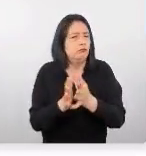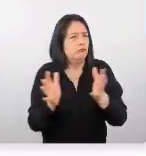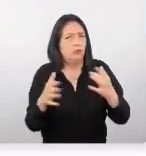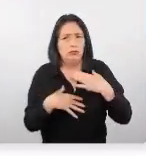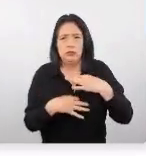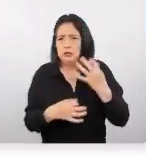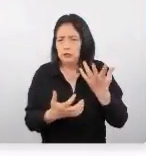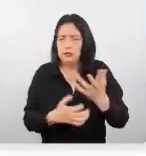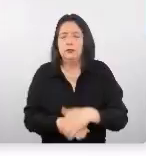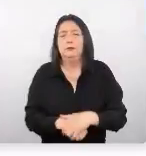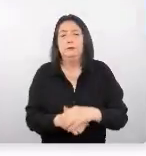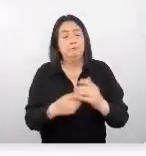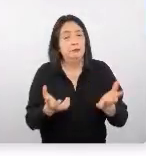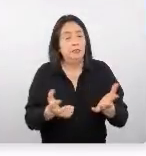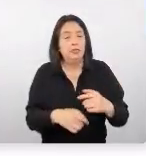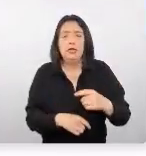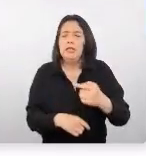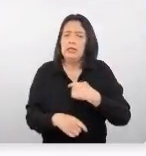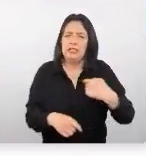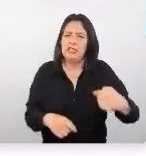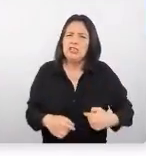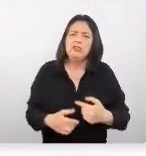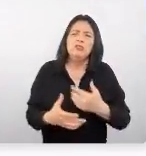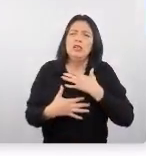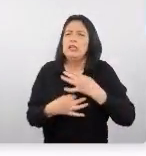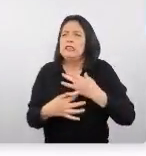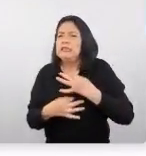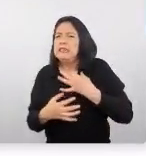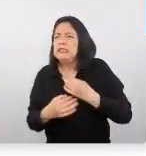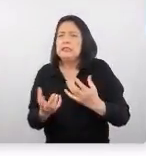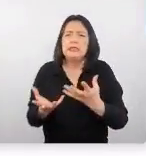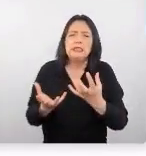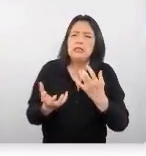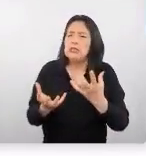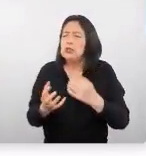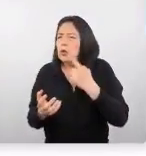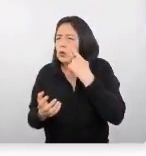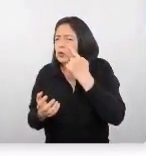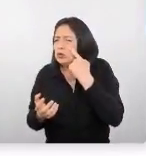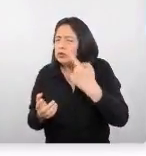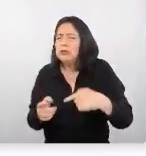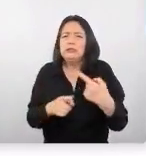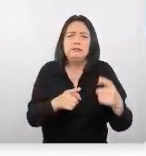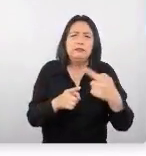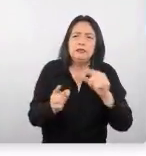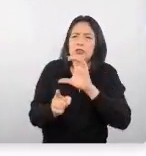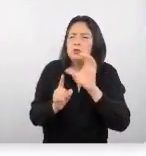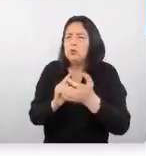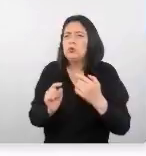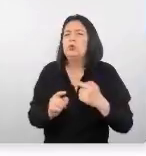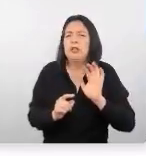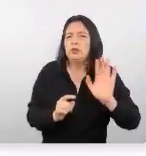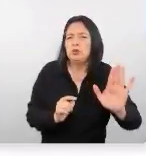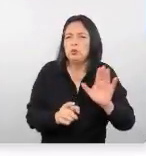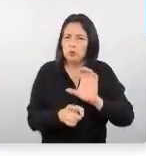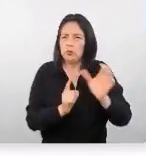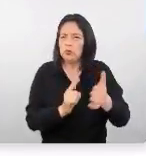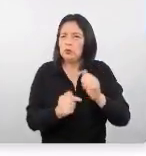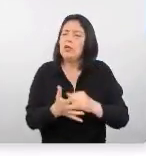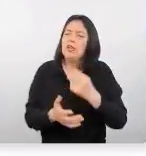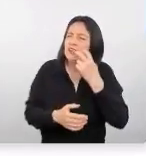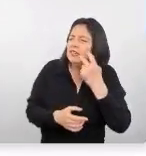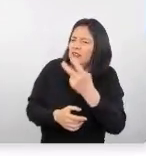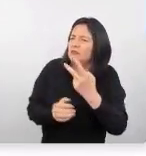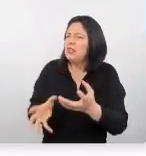interesante, ¿no? El chino le interesa mucho conocer culturas distintas a las de ellos, ver qué otras cosas y qué